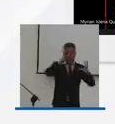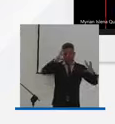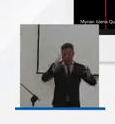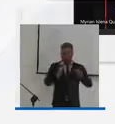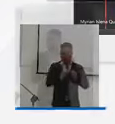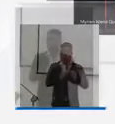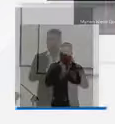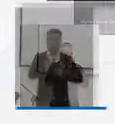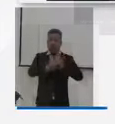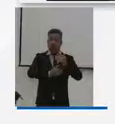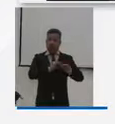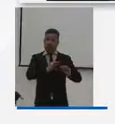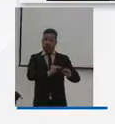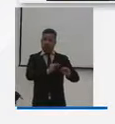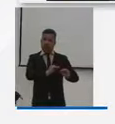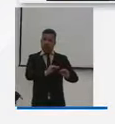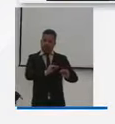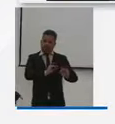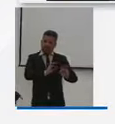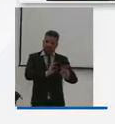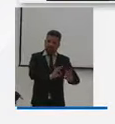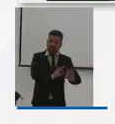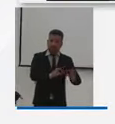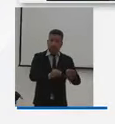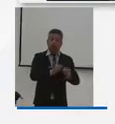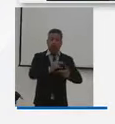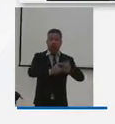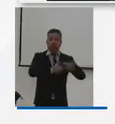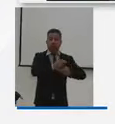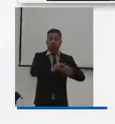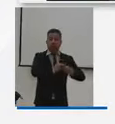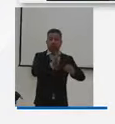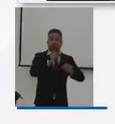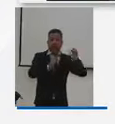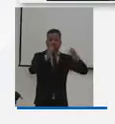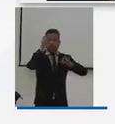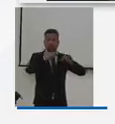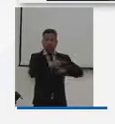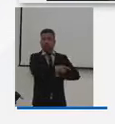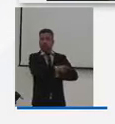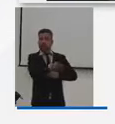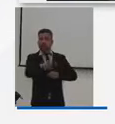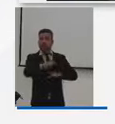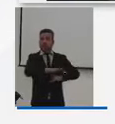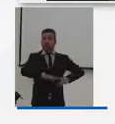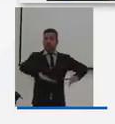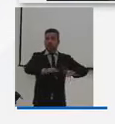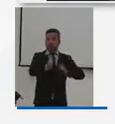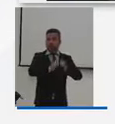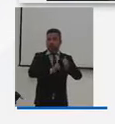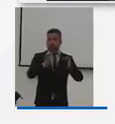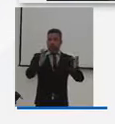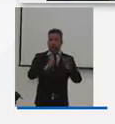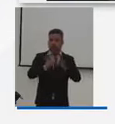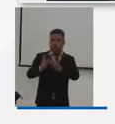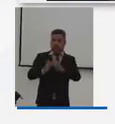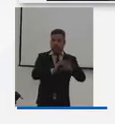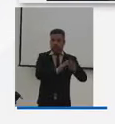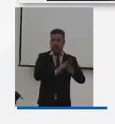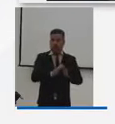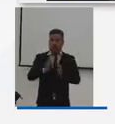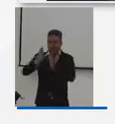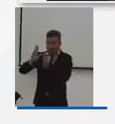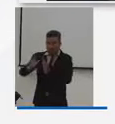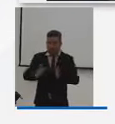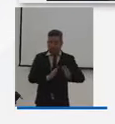educativo, procesos de formación, capacitación y actualización profesional en el sector deporte,